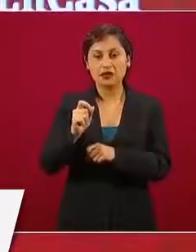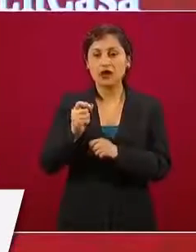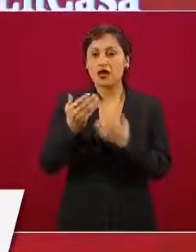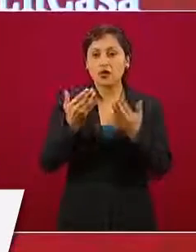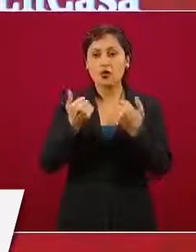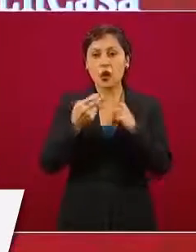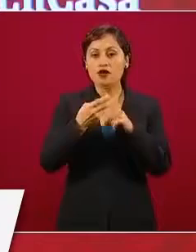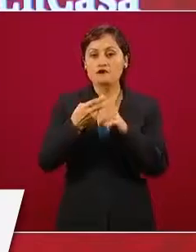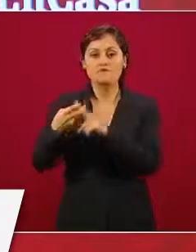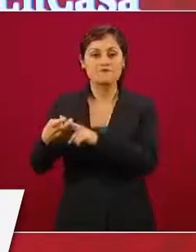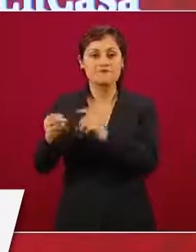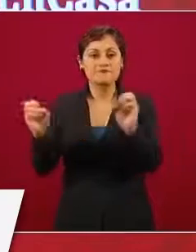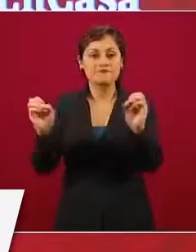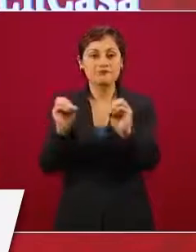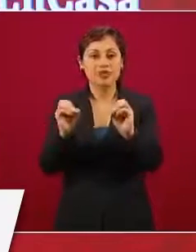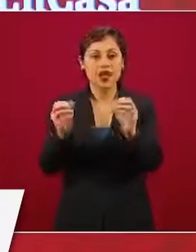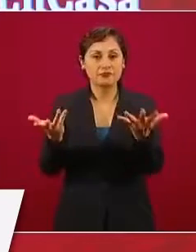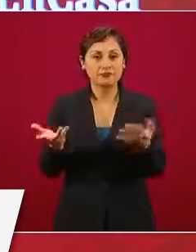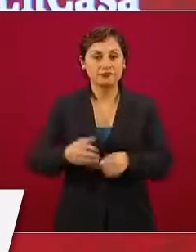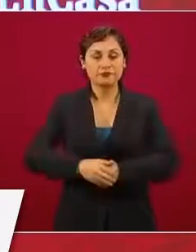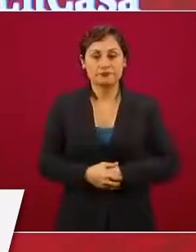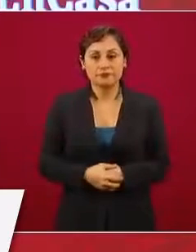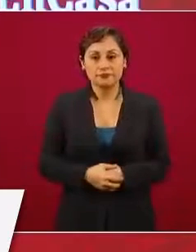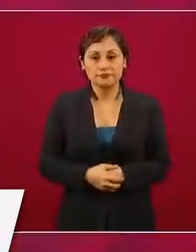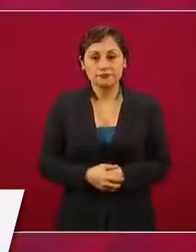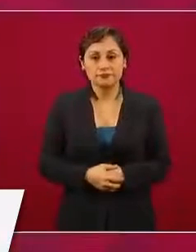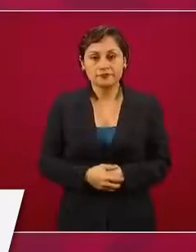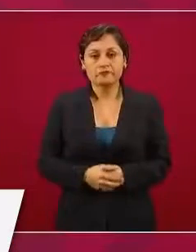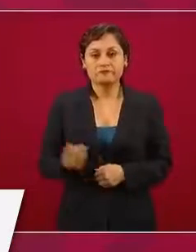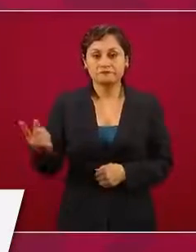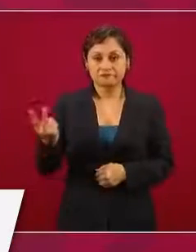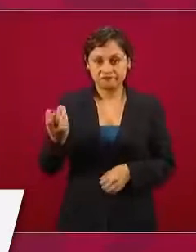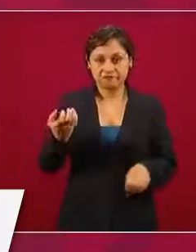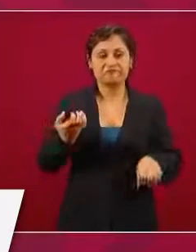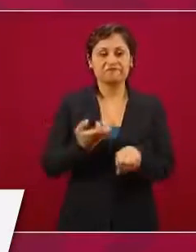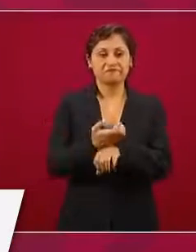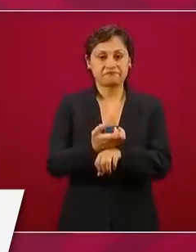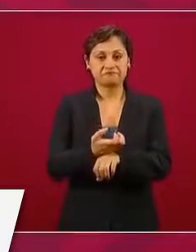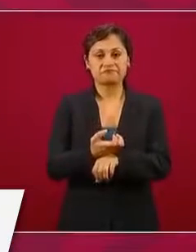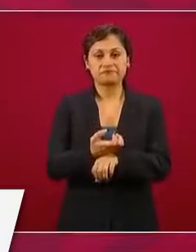en los dos estados.